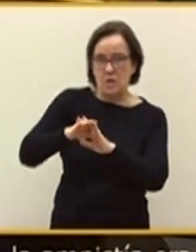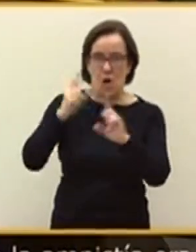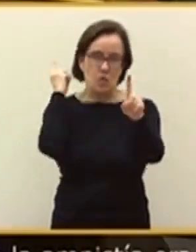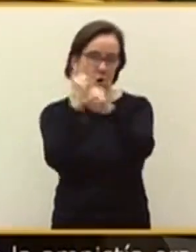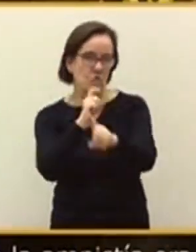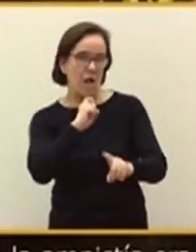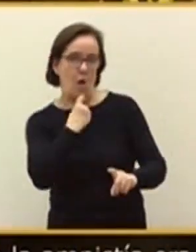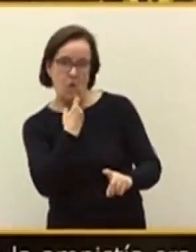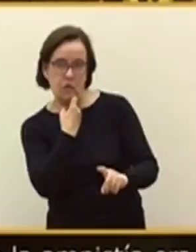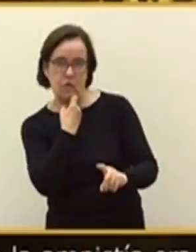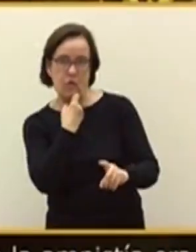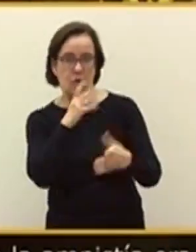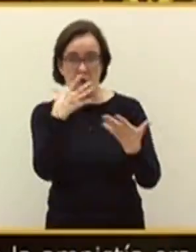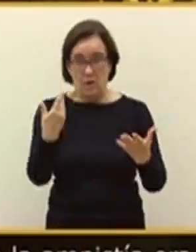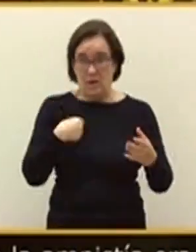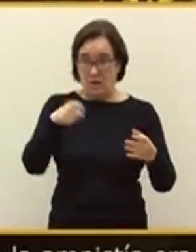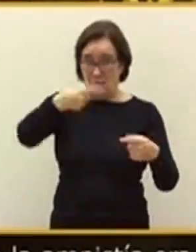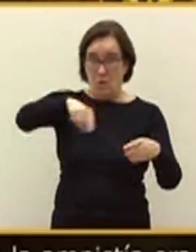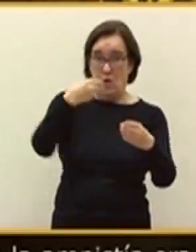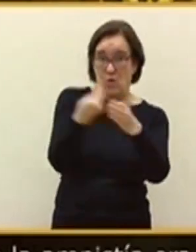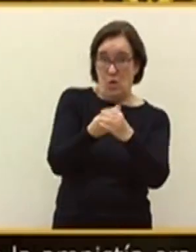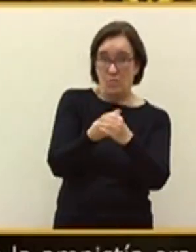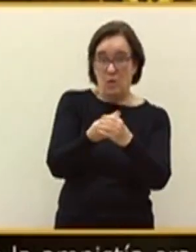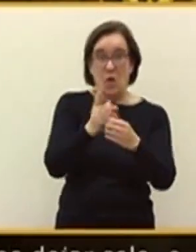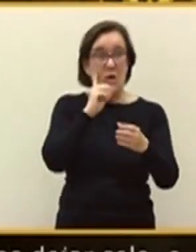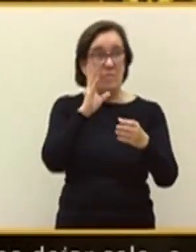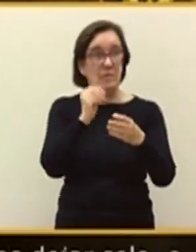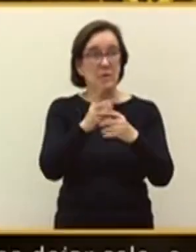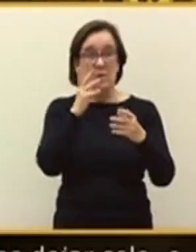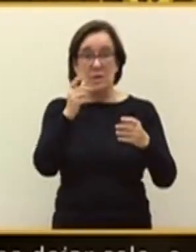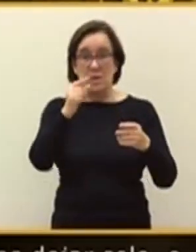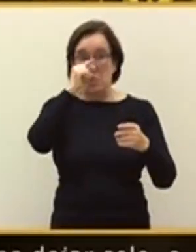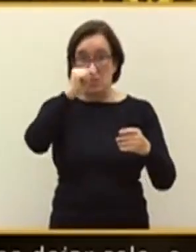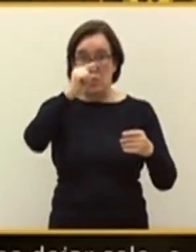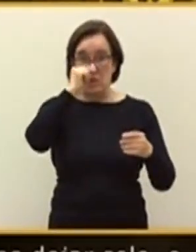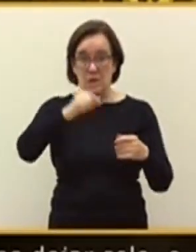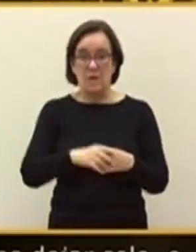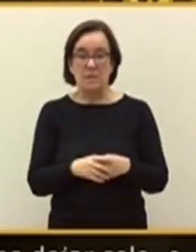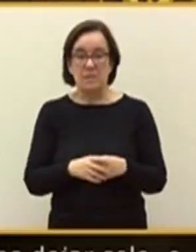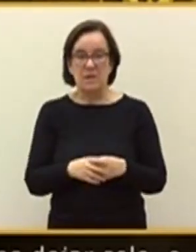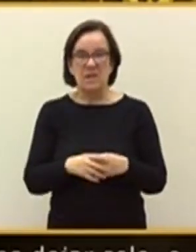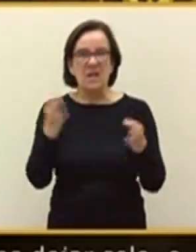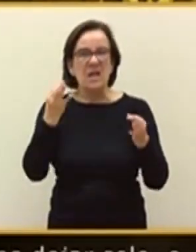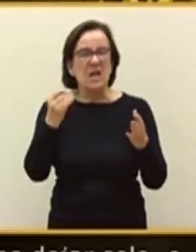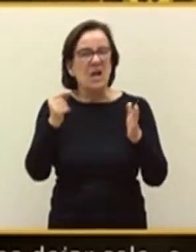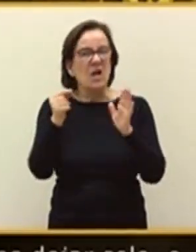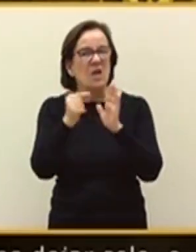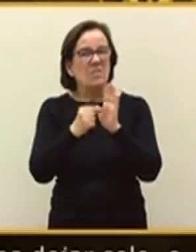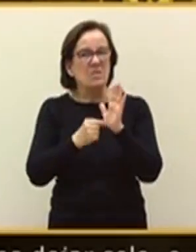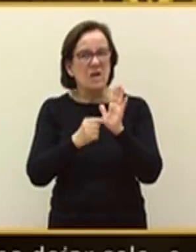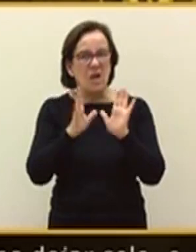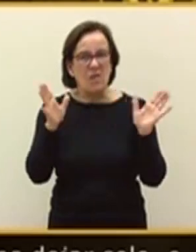cocoteaban con Putin. ¿En qué punto de la fachosfera se encontraba el señor Sánchez?